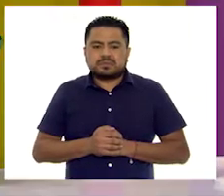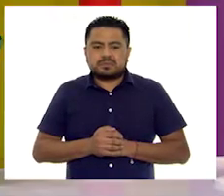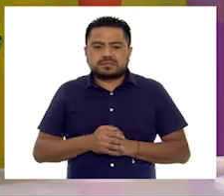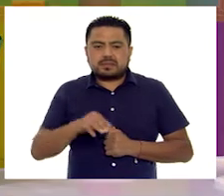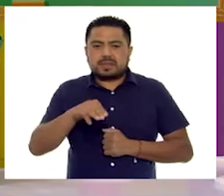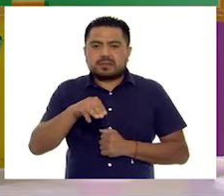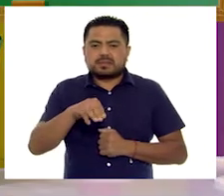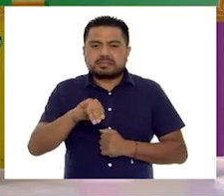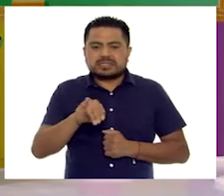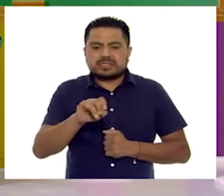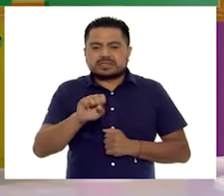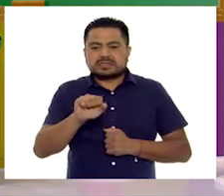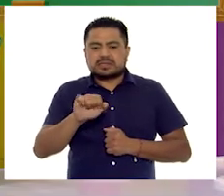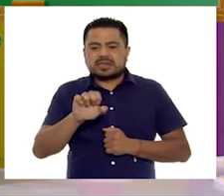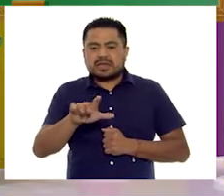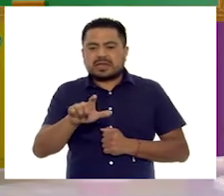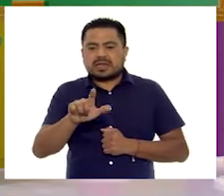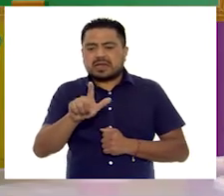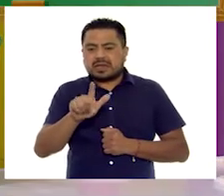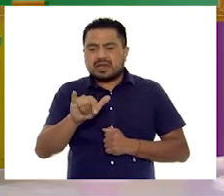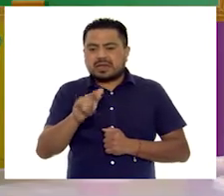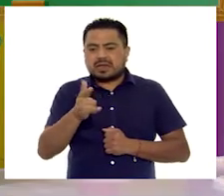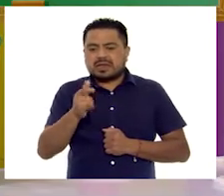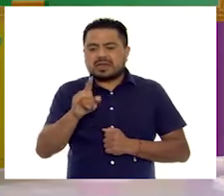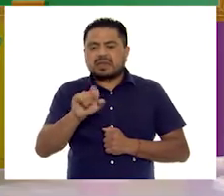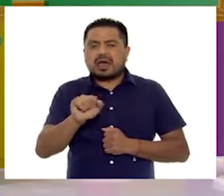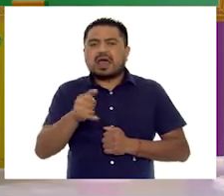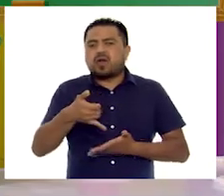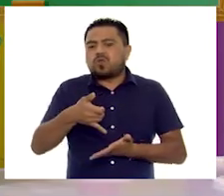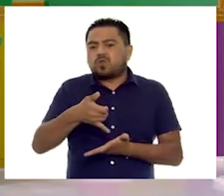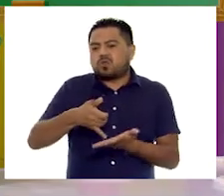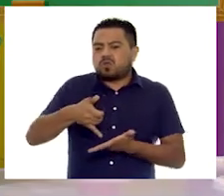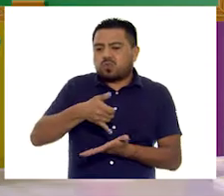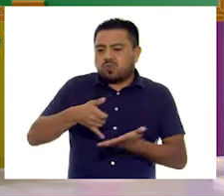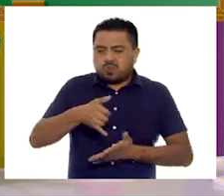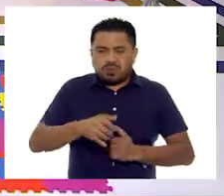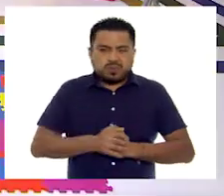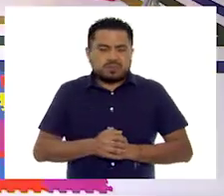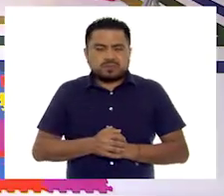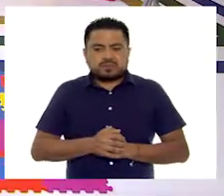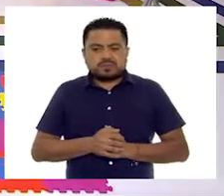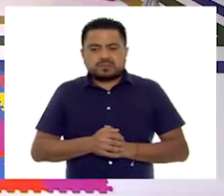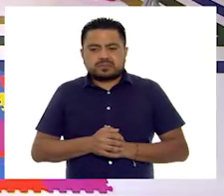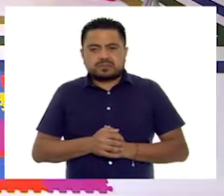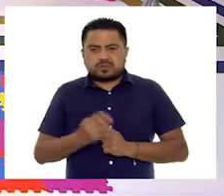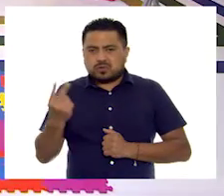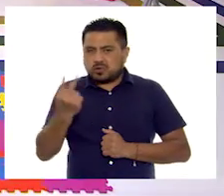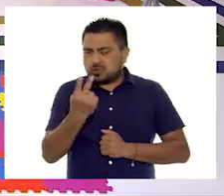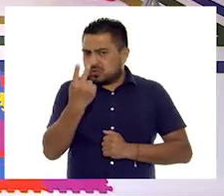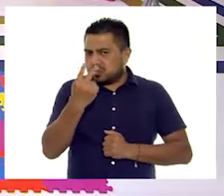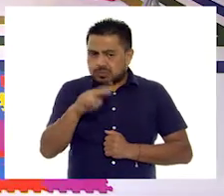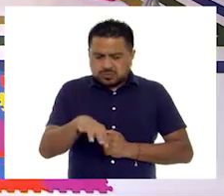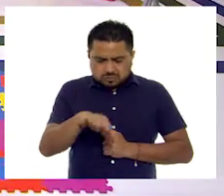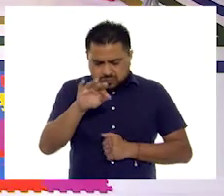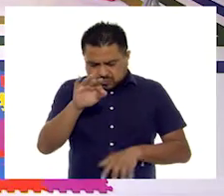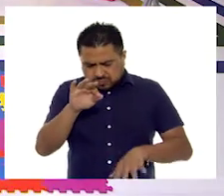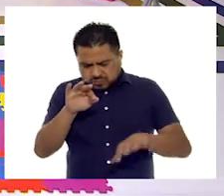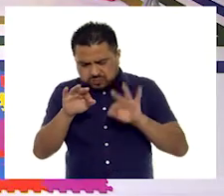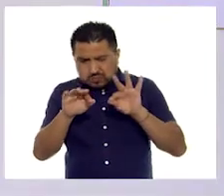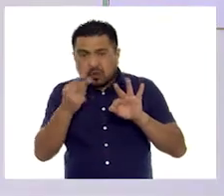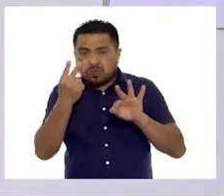Misael y Lidia jugó. Misael y Lidia jugó. ¡Exacto!